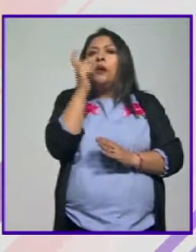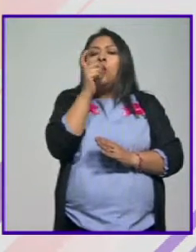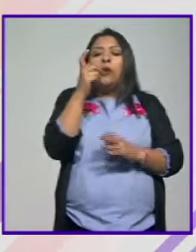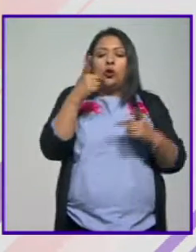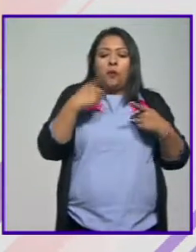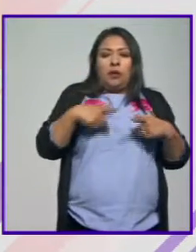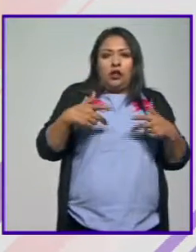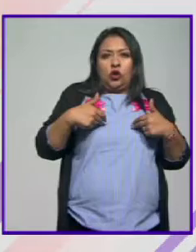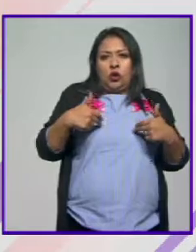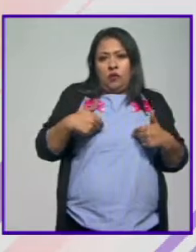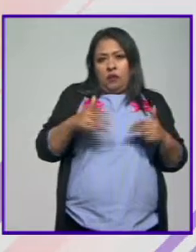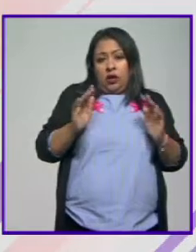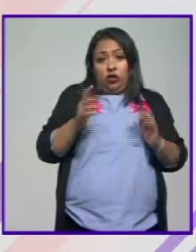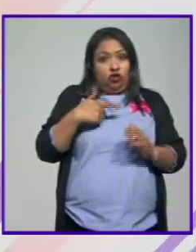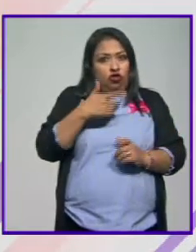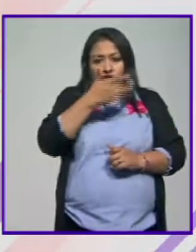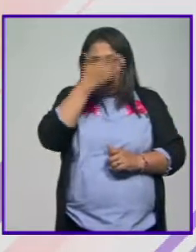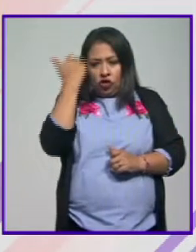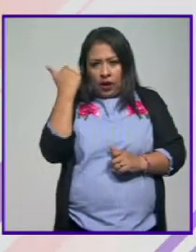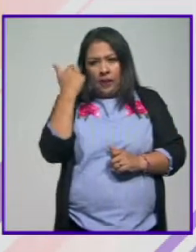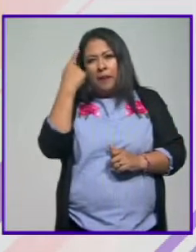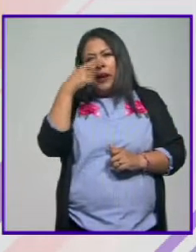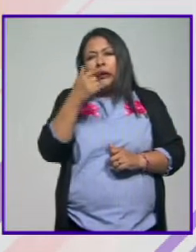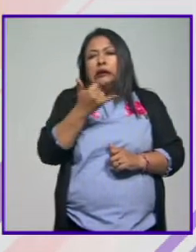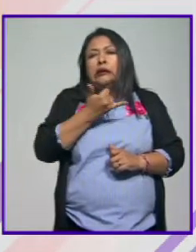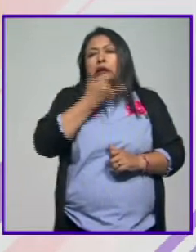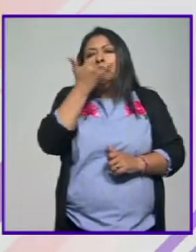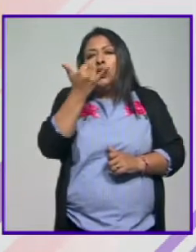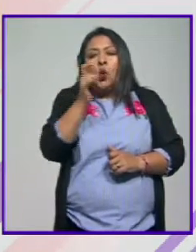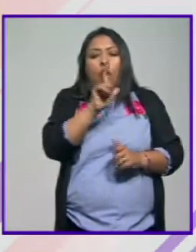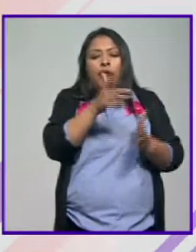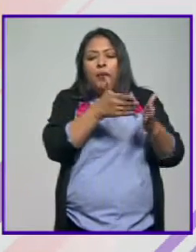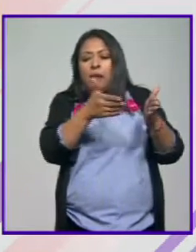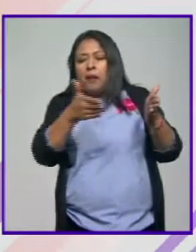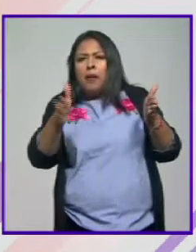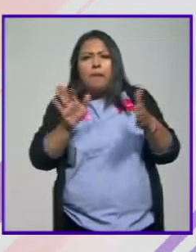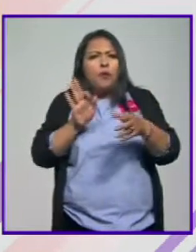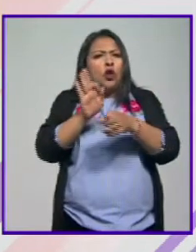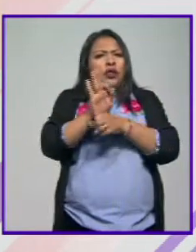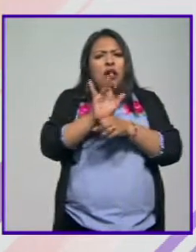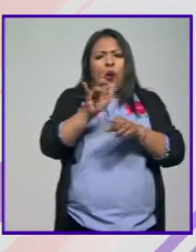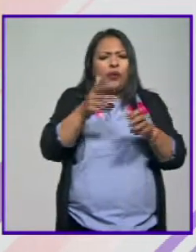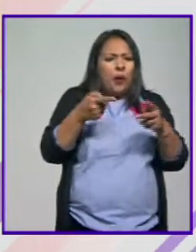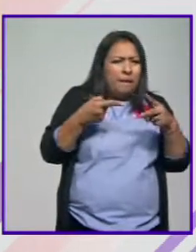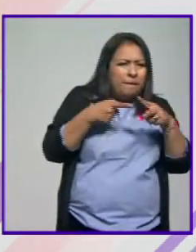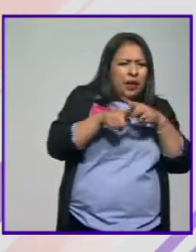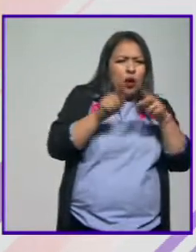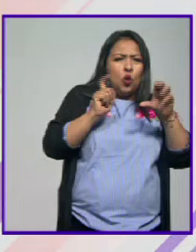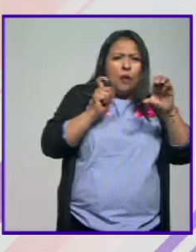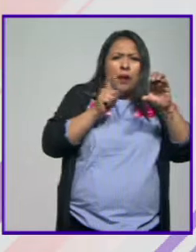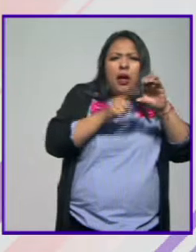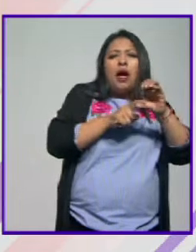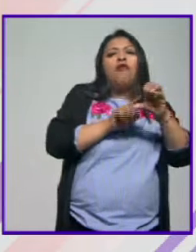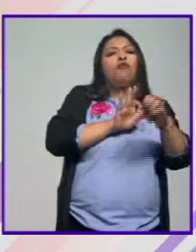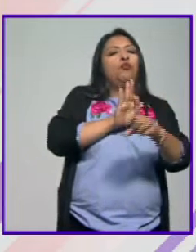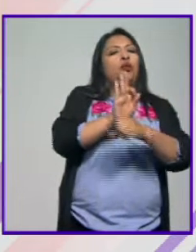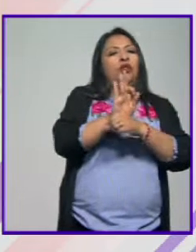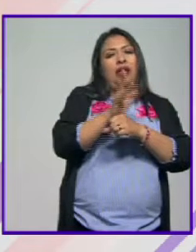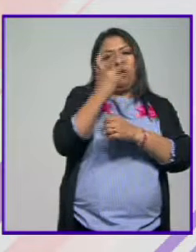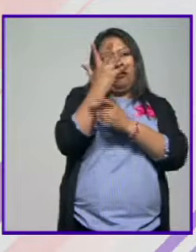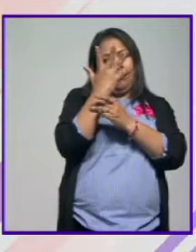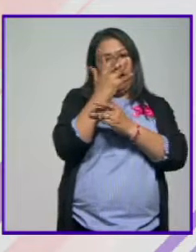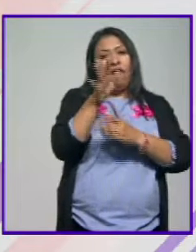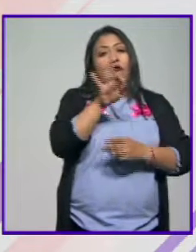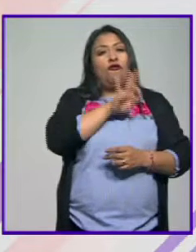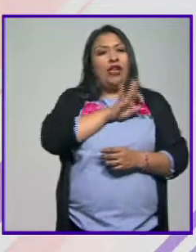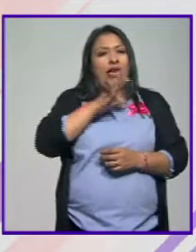persona humana y como no sabe para no errar el momento lo protege desde el momento de la concepción. Esta es la definición oficial de la doctrina